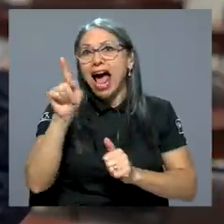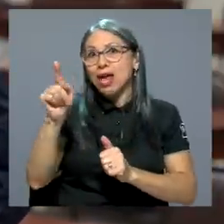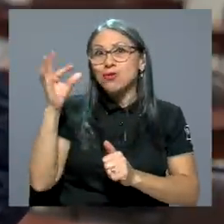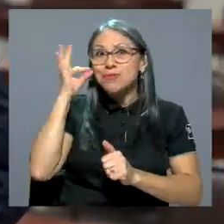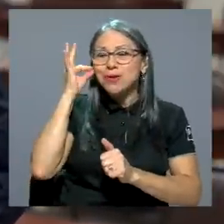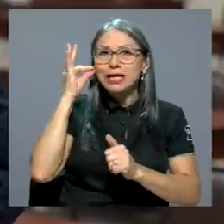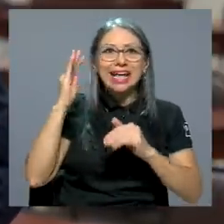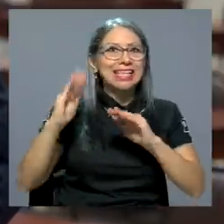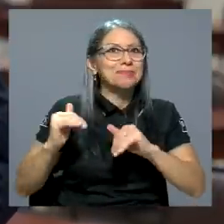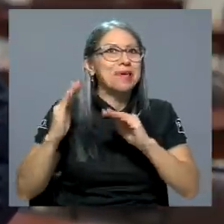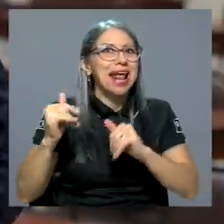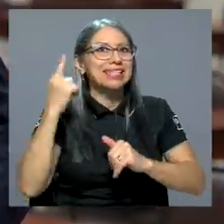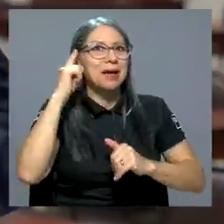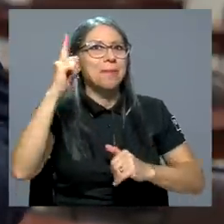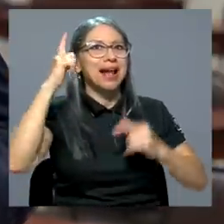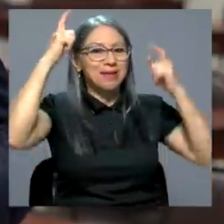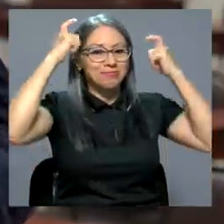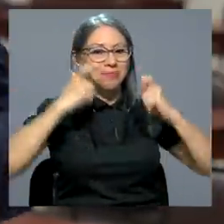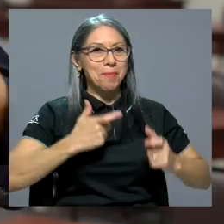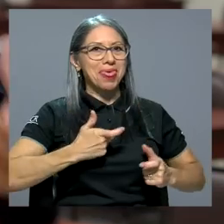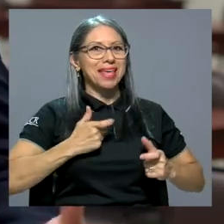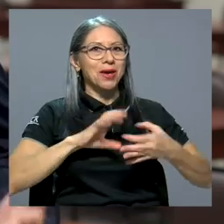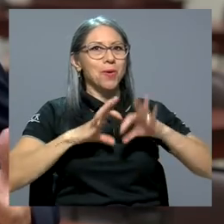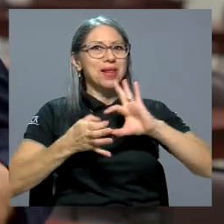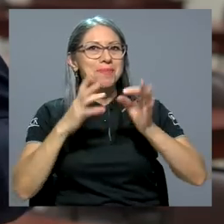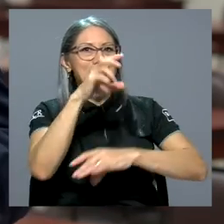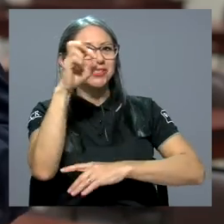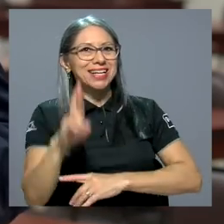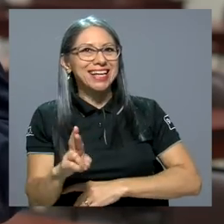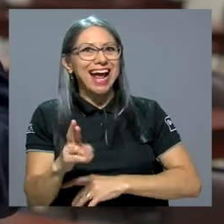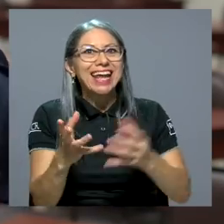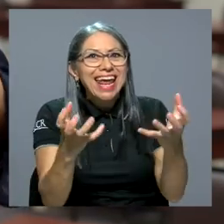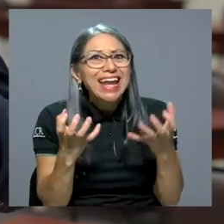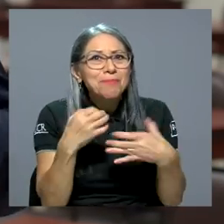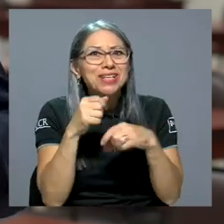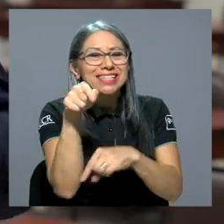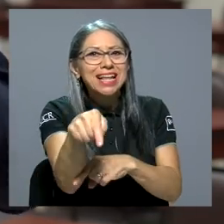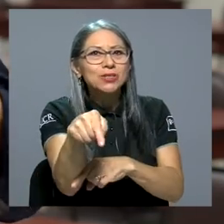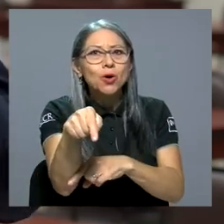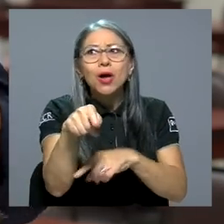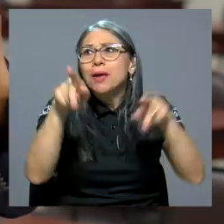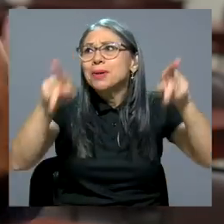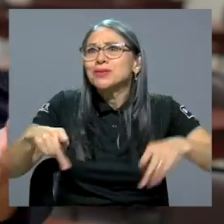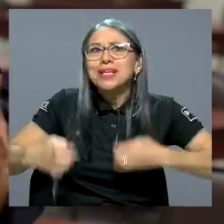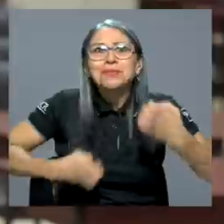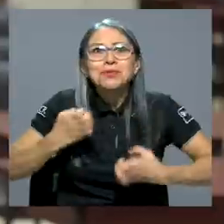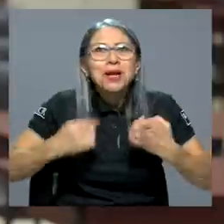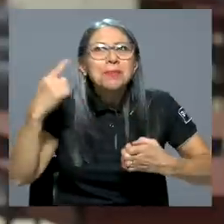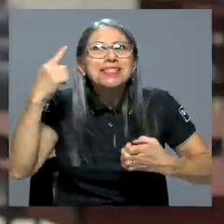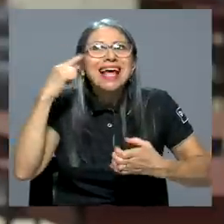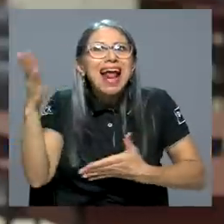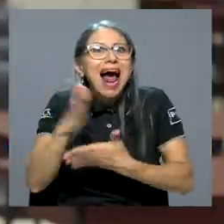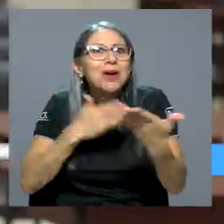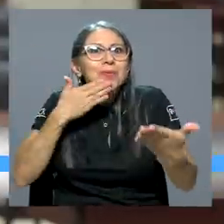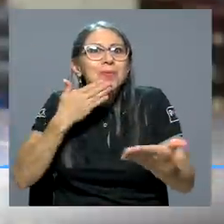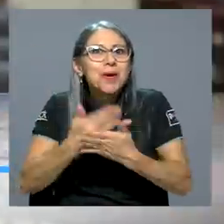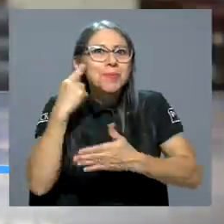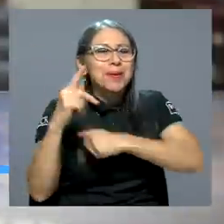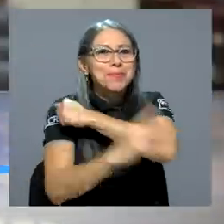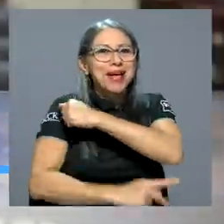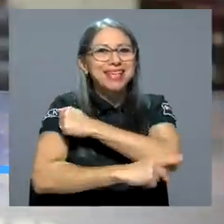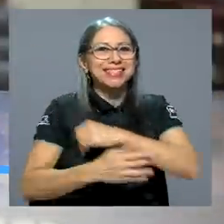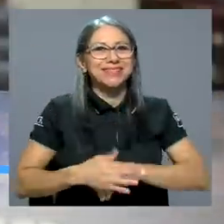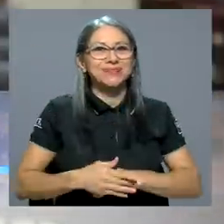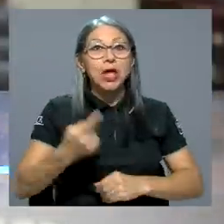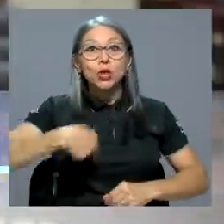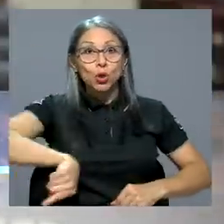olímpica para Costa Rica y eso es lo que queremos hacer y todo el mundo se emociona con pensar en que estamos haciendo algo para el país. Nosotros como Comité Olímpico